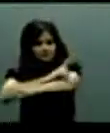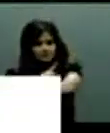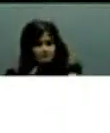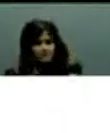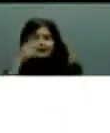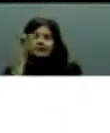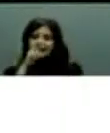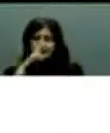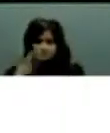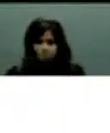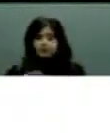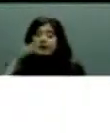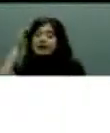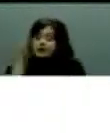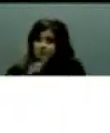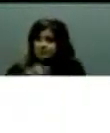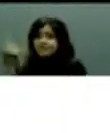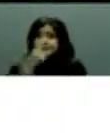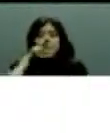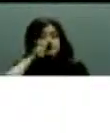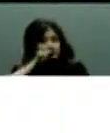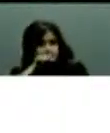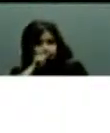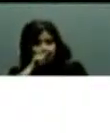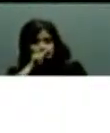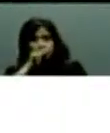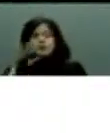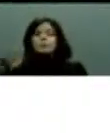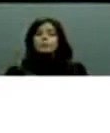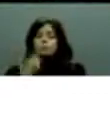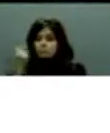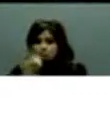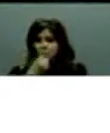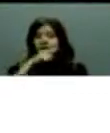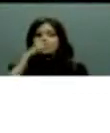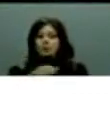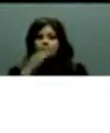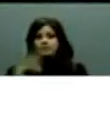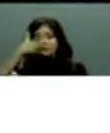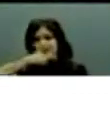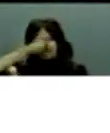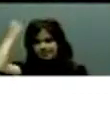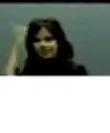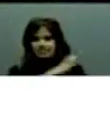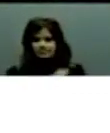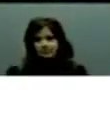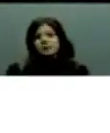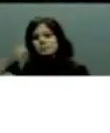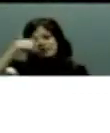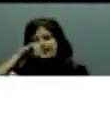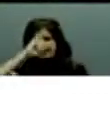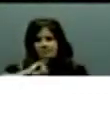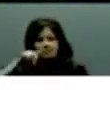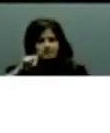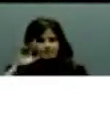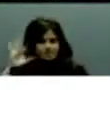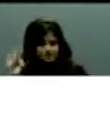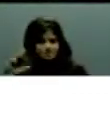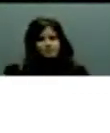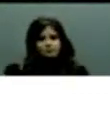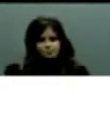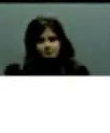Es altamente preocupante que en la composición de las candidaturas a las jefaturas delegacionales